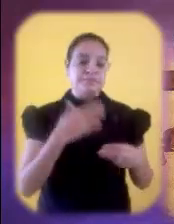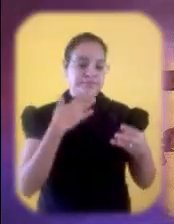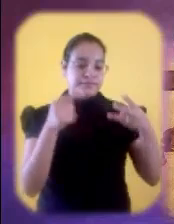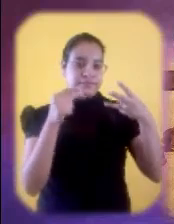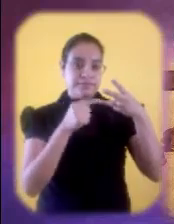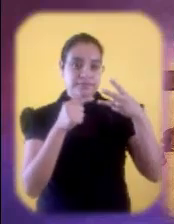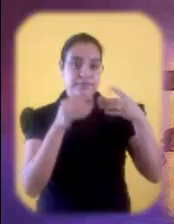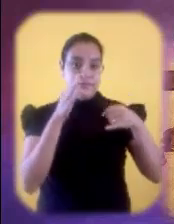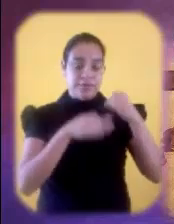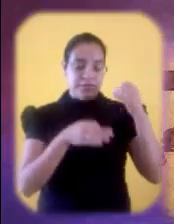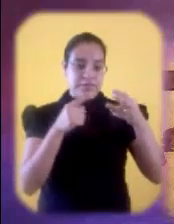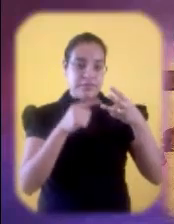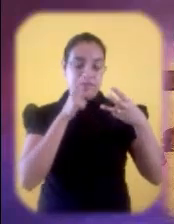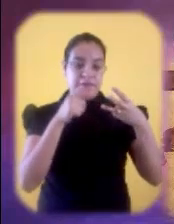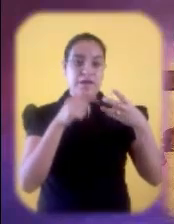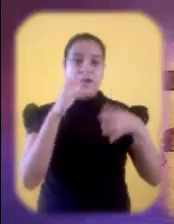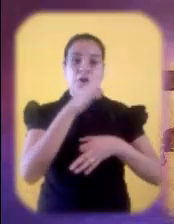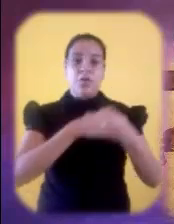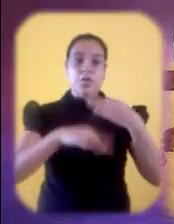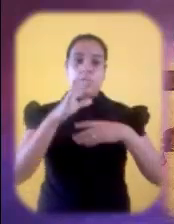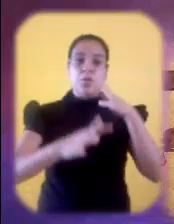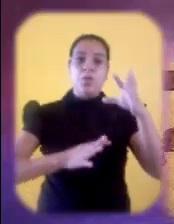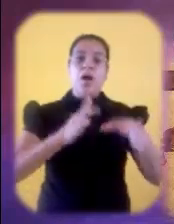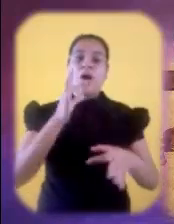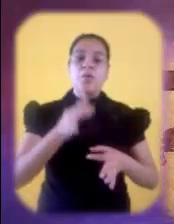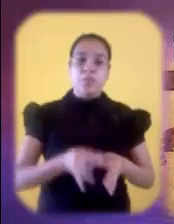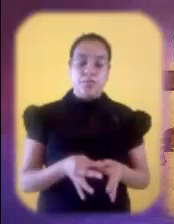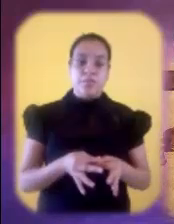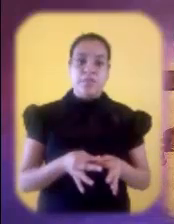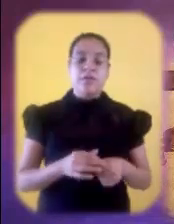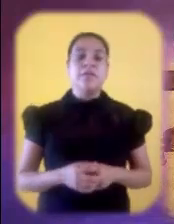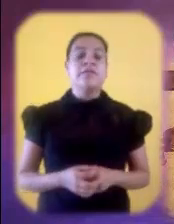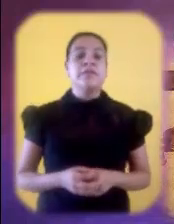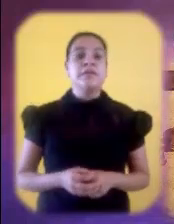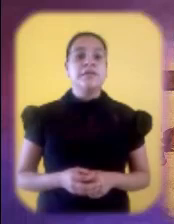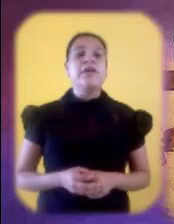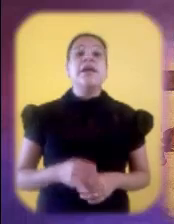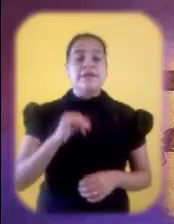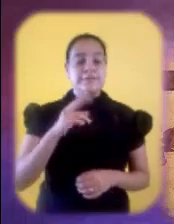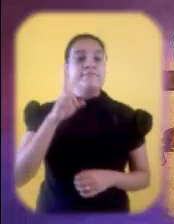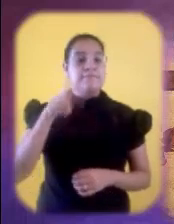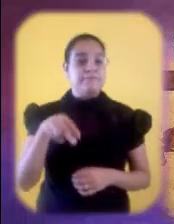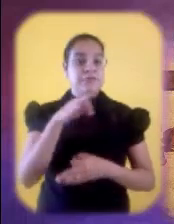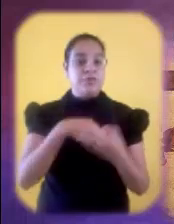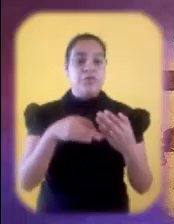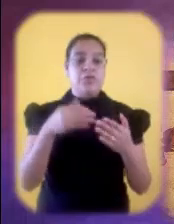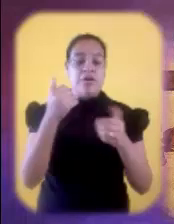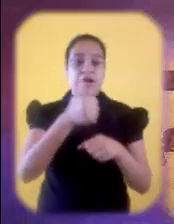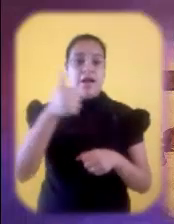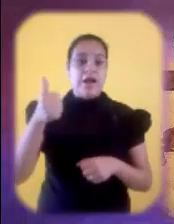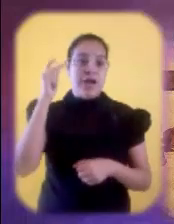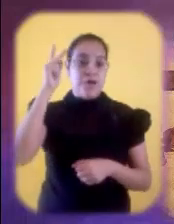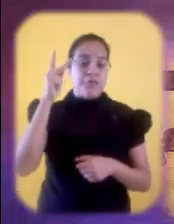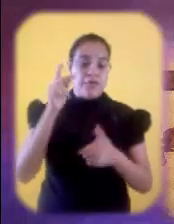La última palabra que nos ofrece San Juan es, todo está cumplido. Sí, se ha